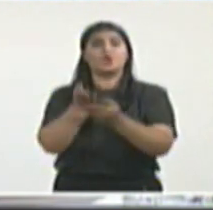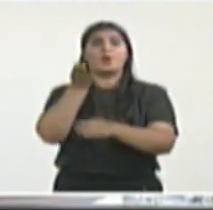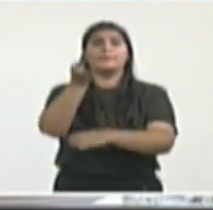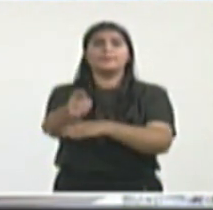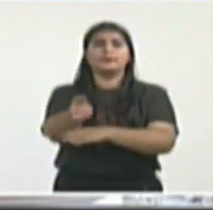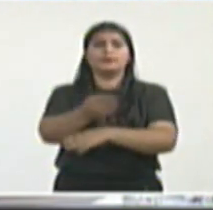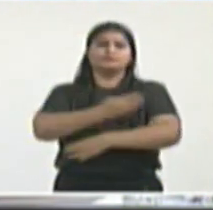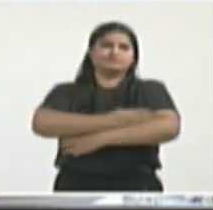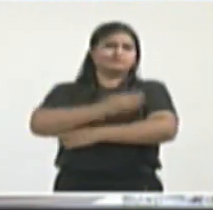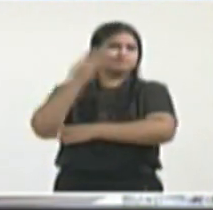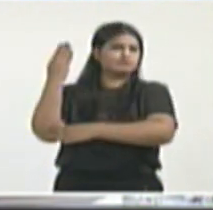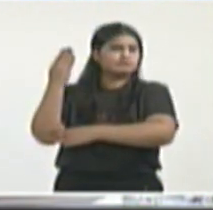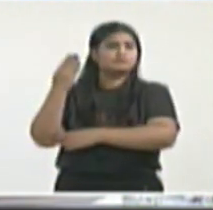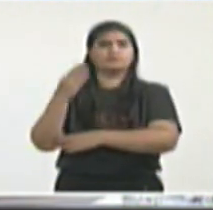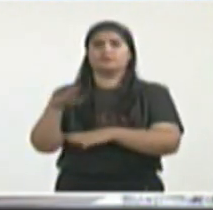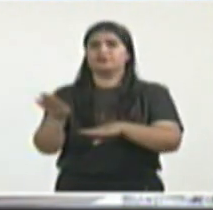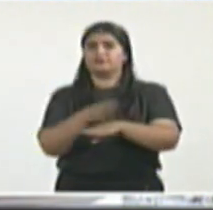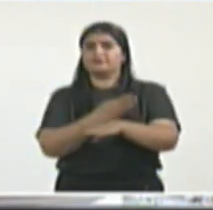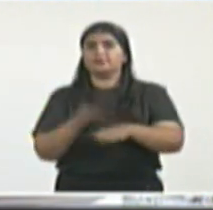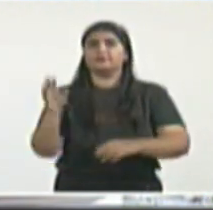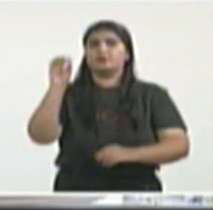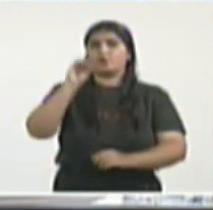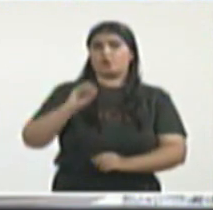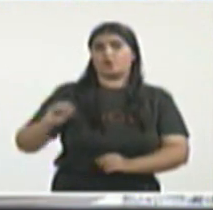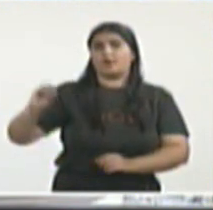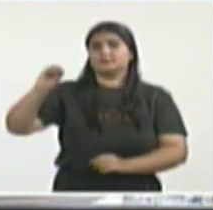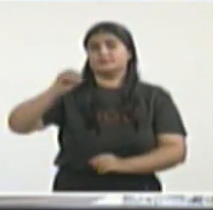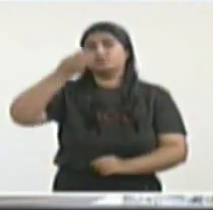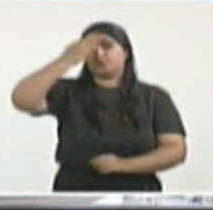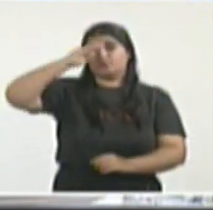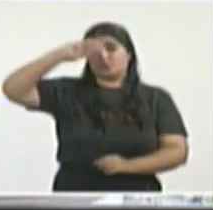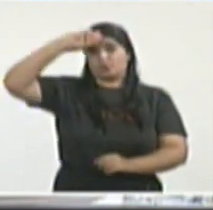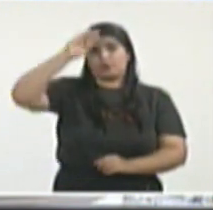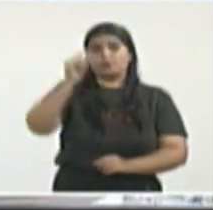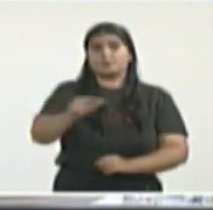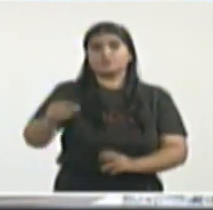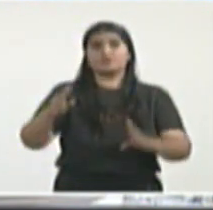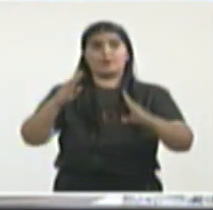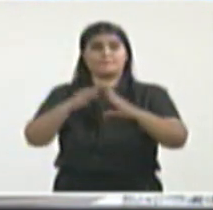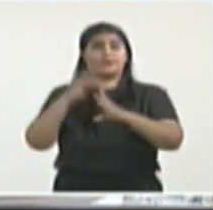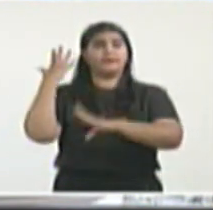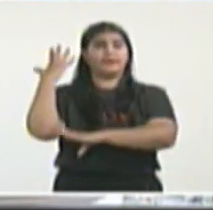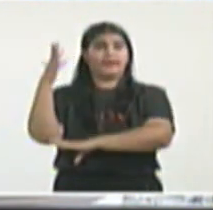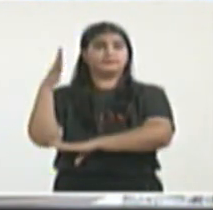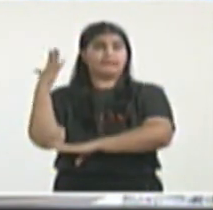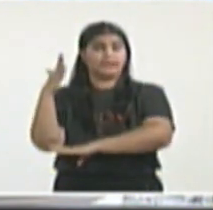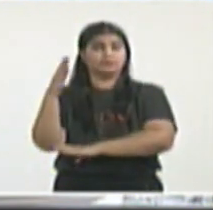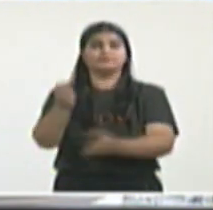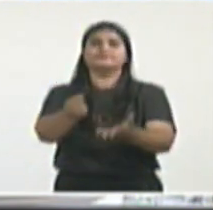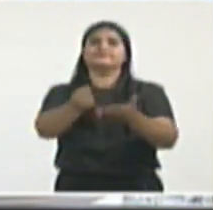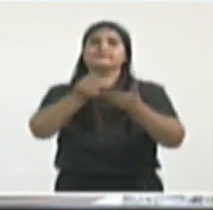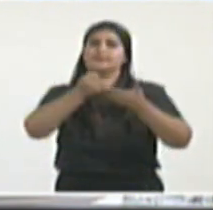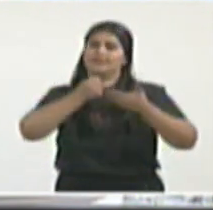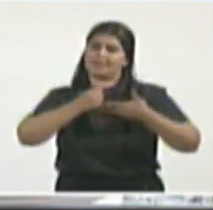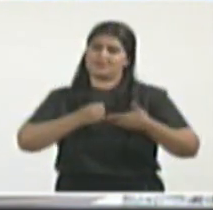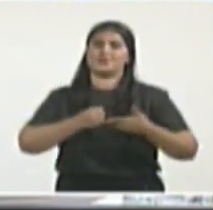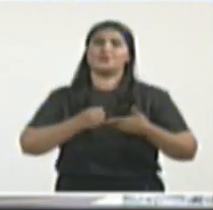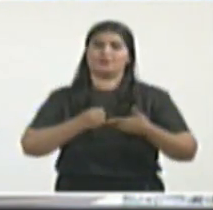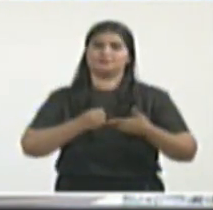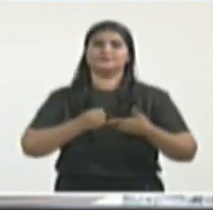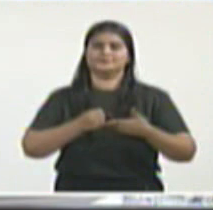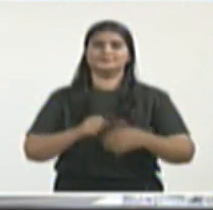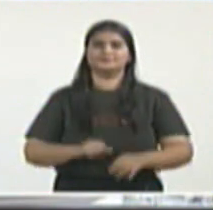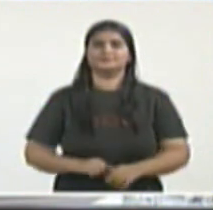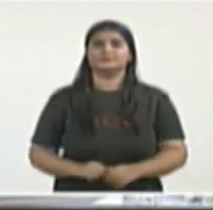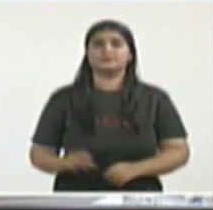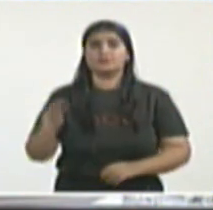de organizaciones de los cubanos residentes en el exterior, y en efecto el Ministro Rodrigo podrá comentar